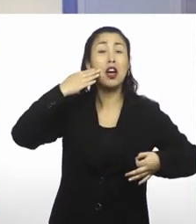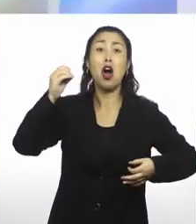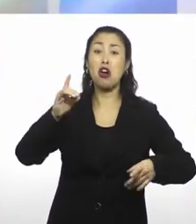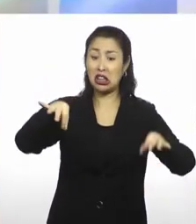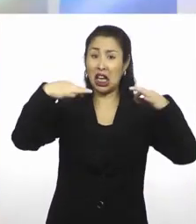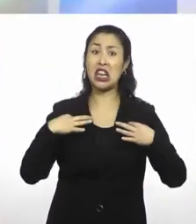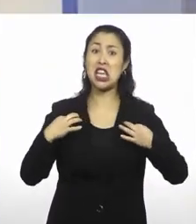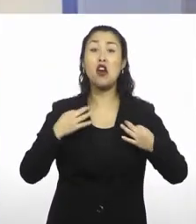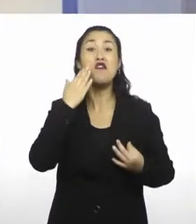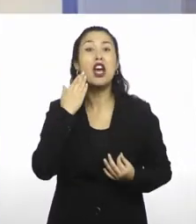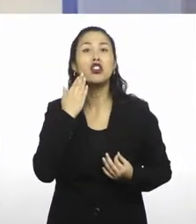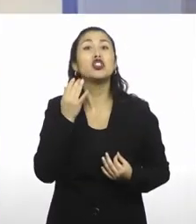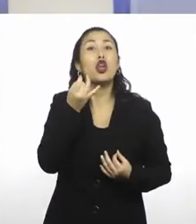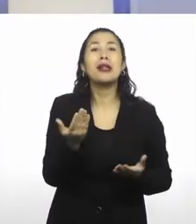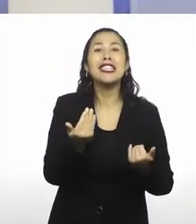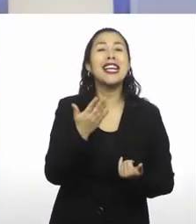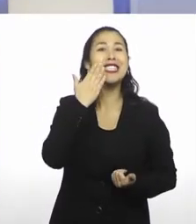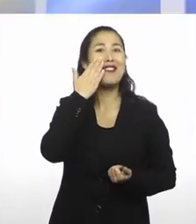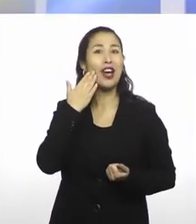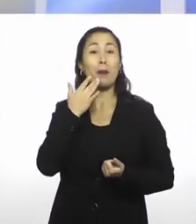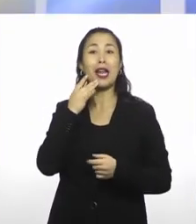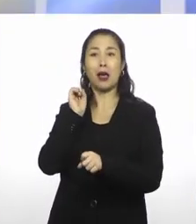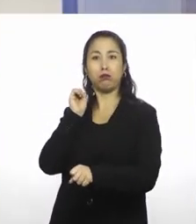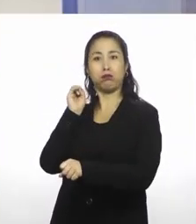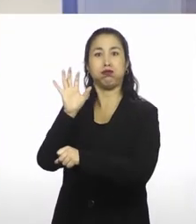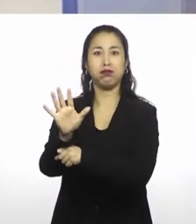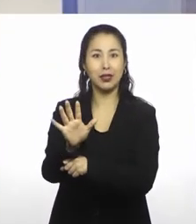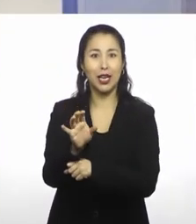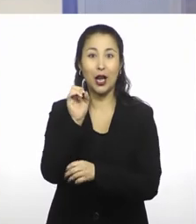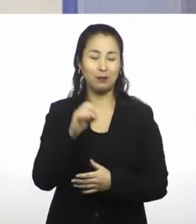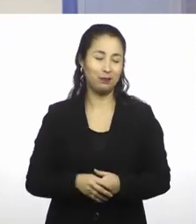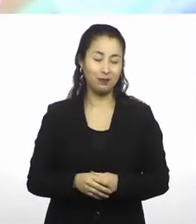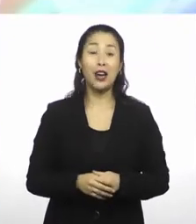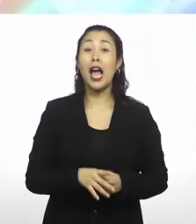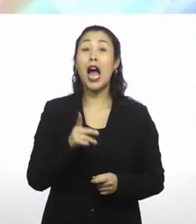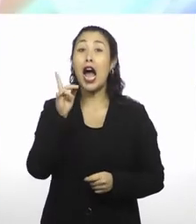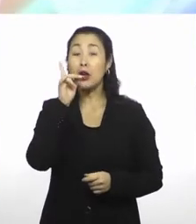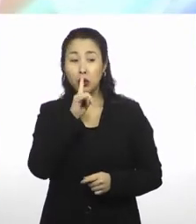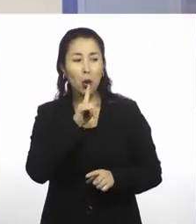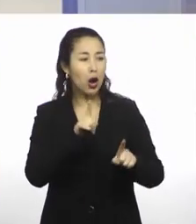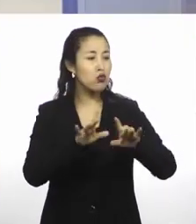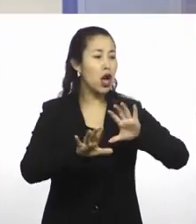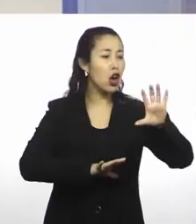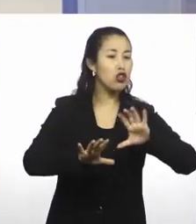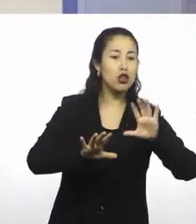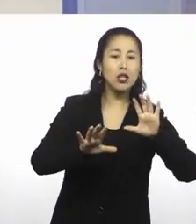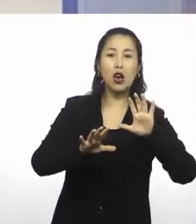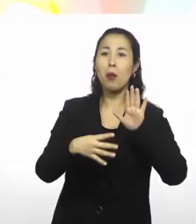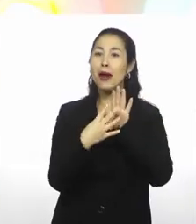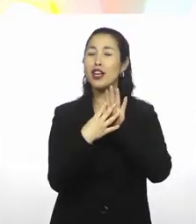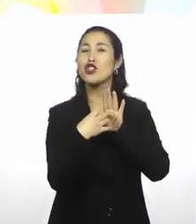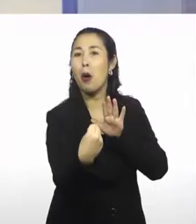Solo necesitas que sea de este color para poder proyectar las luces. Y finalmente, necesitamos algún objeto que nos sirva para poder hacer sombras,